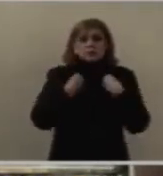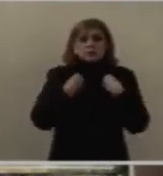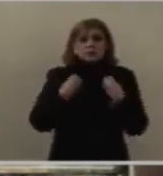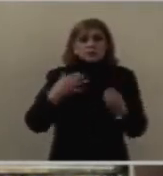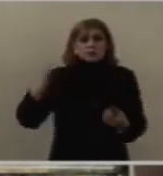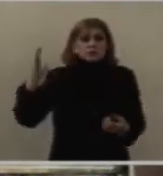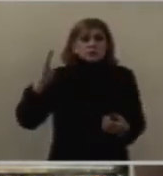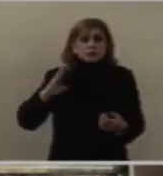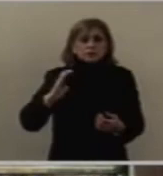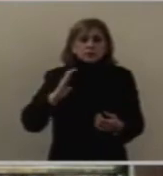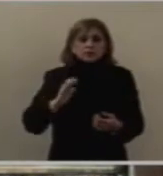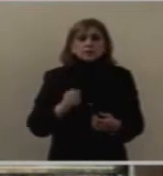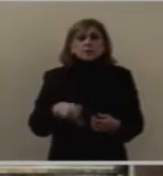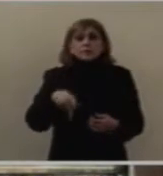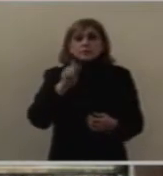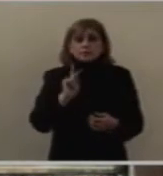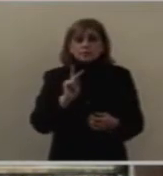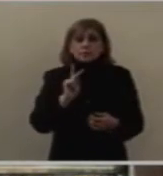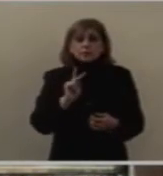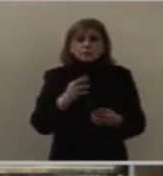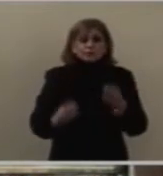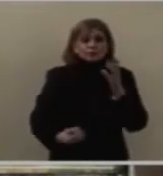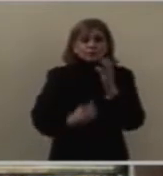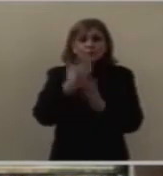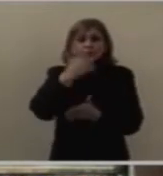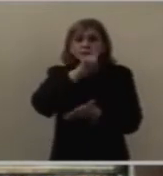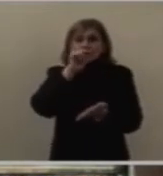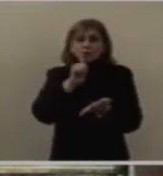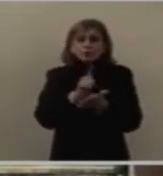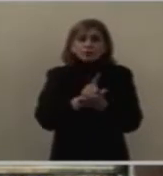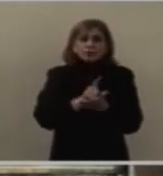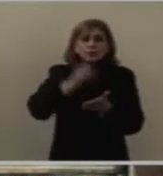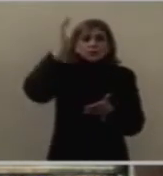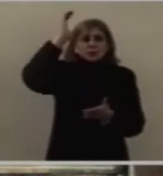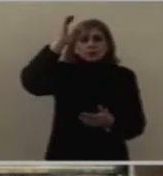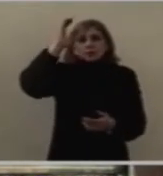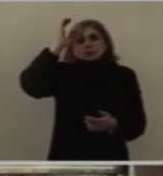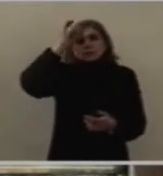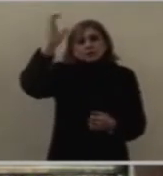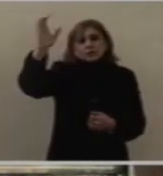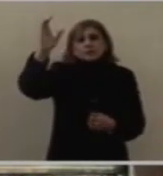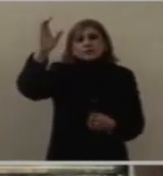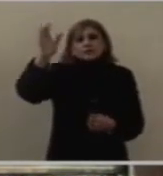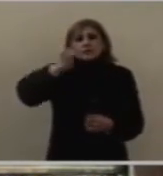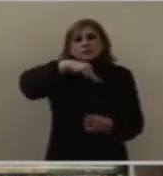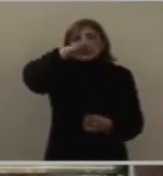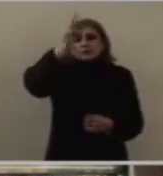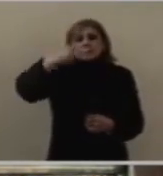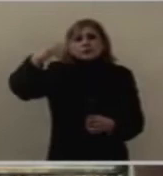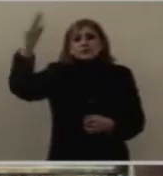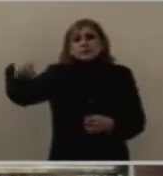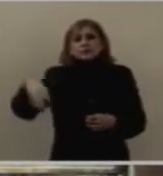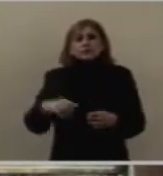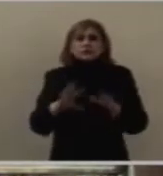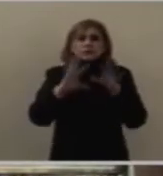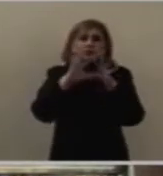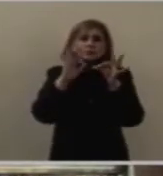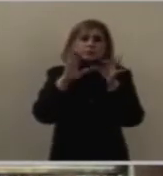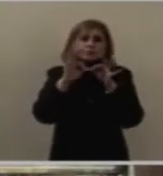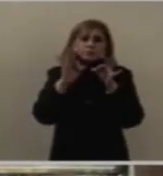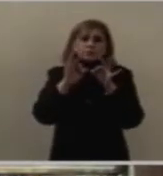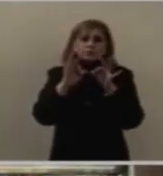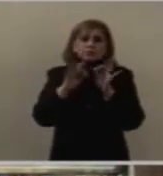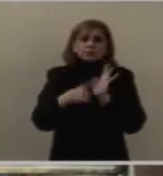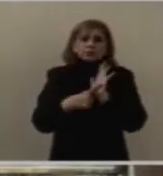la nueva ley dada por Cristo también en la montaña, nos muestra el cariño de